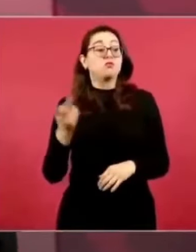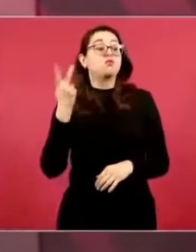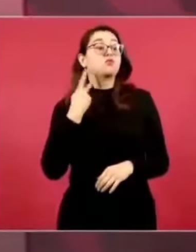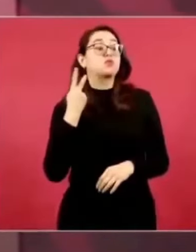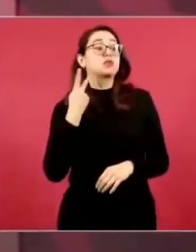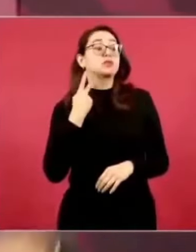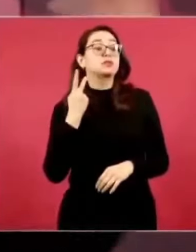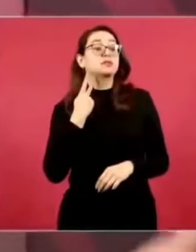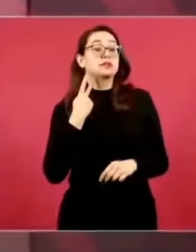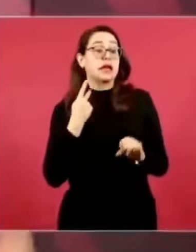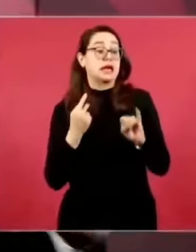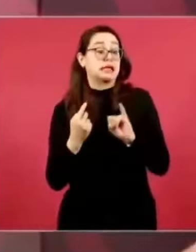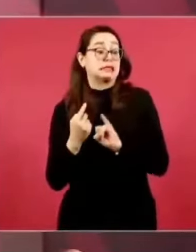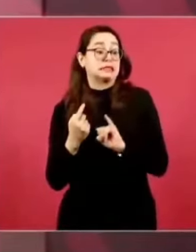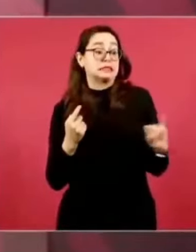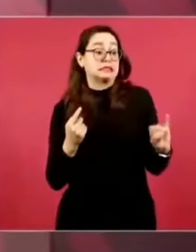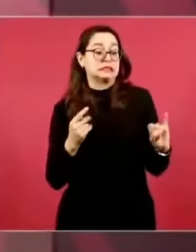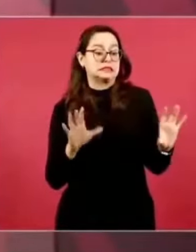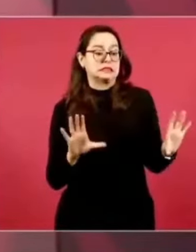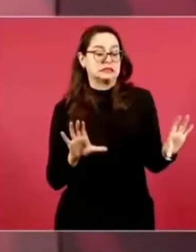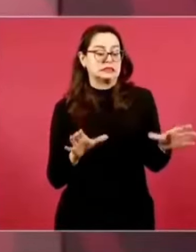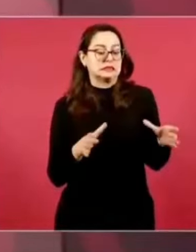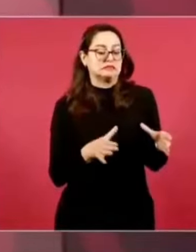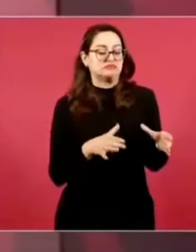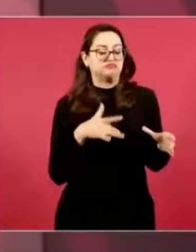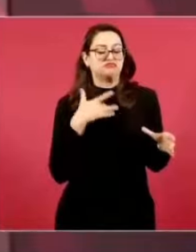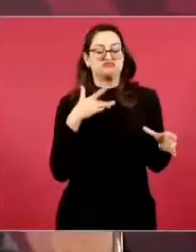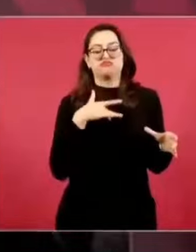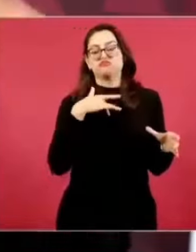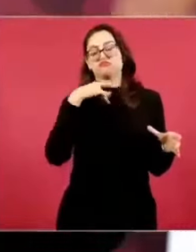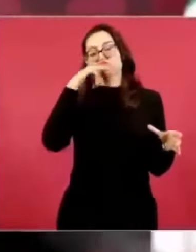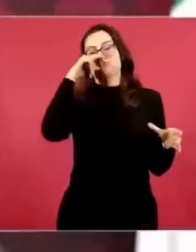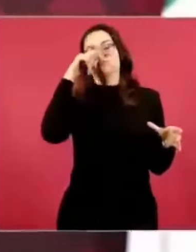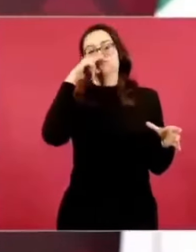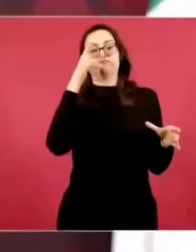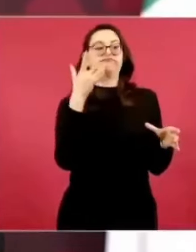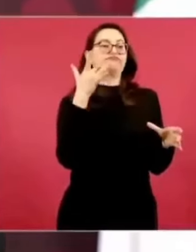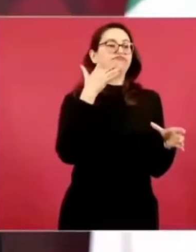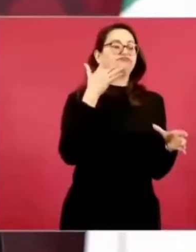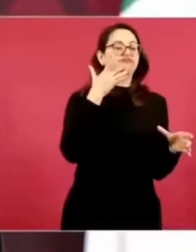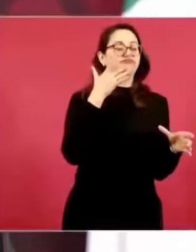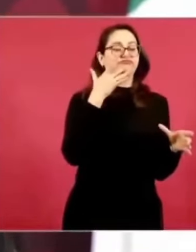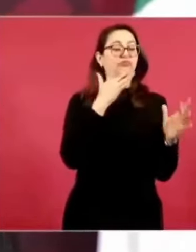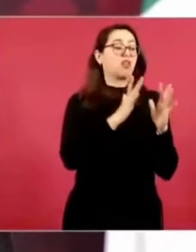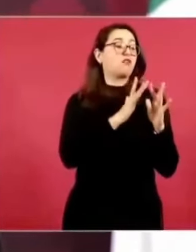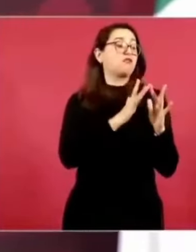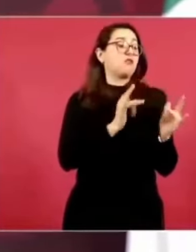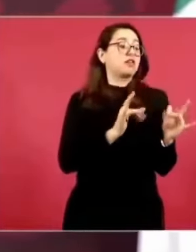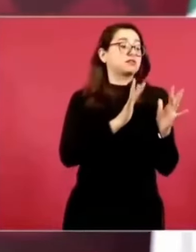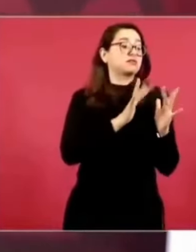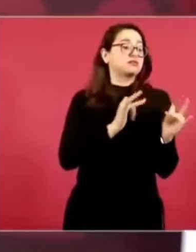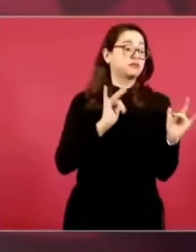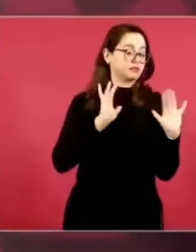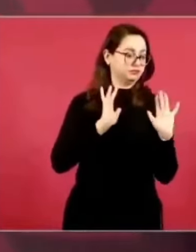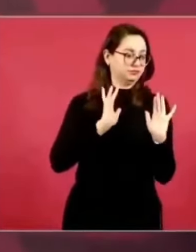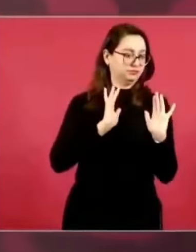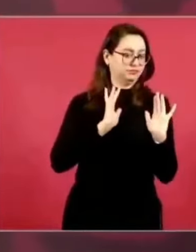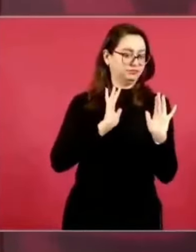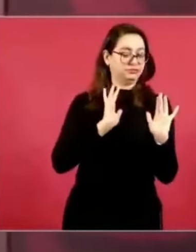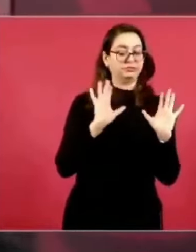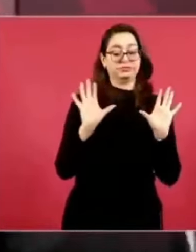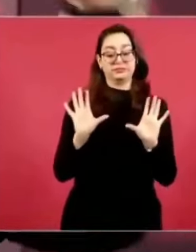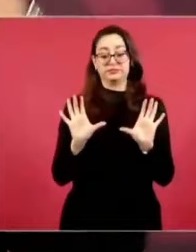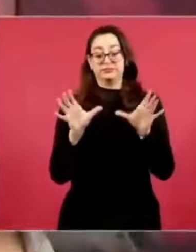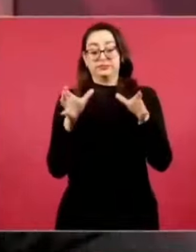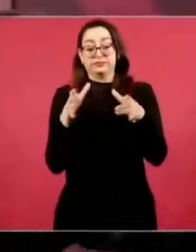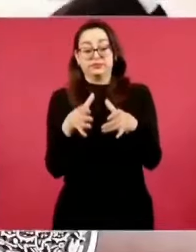La oligarquía de Colombia se sentían ingleses, pero